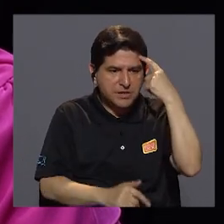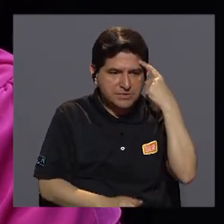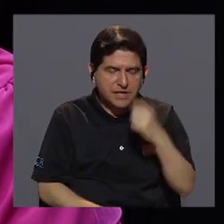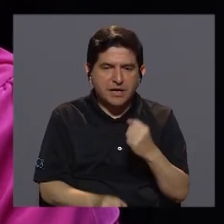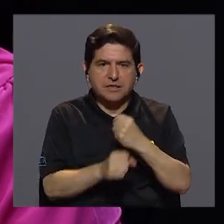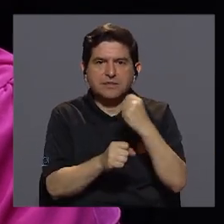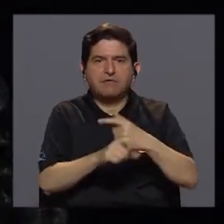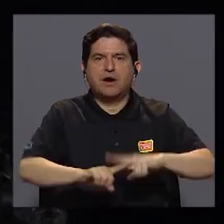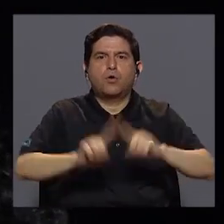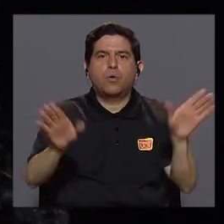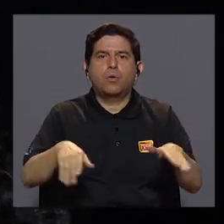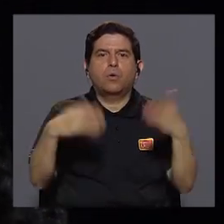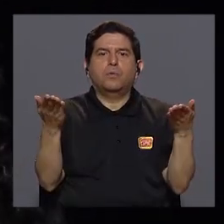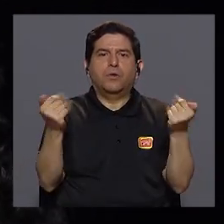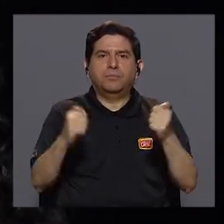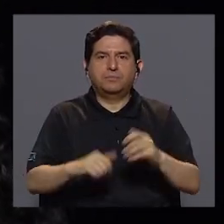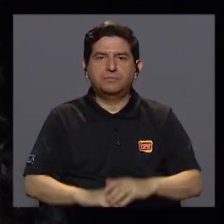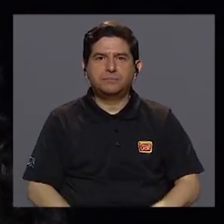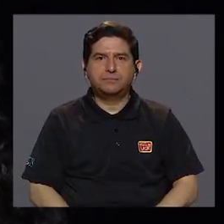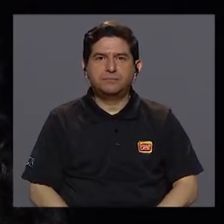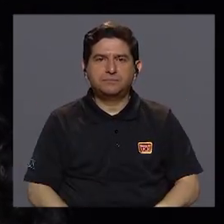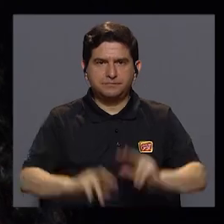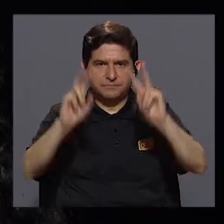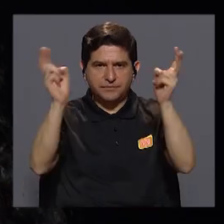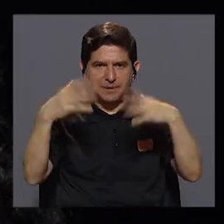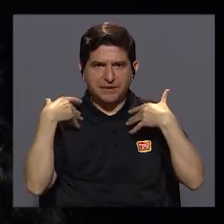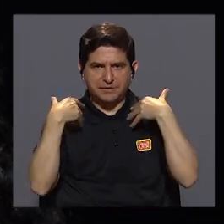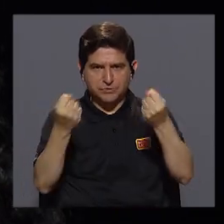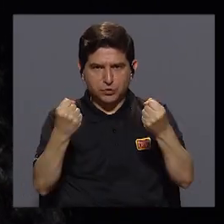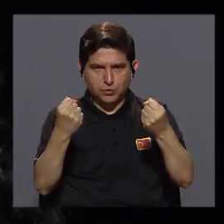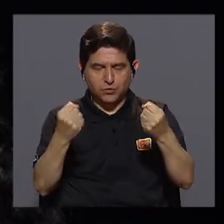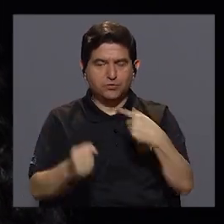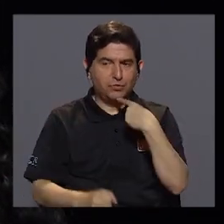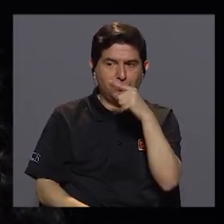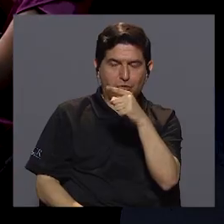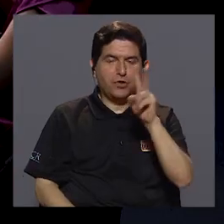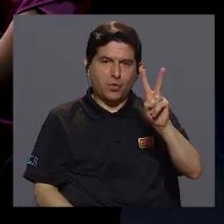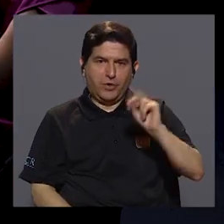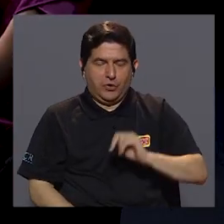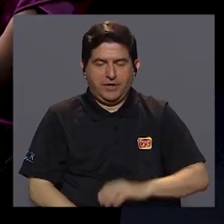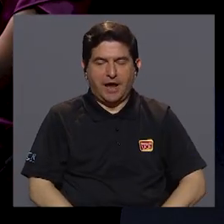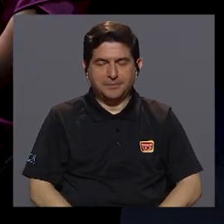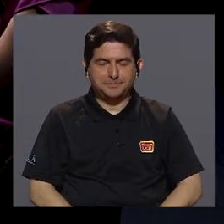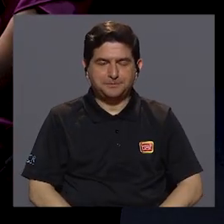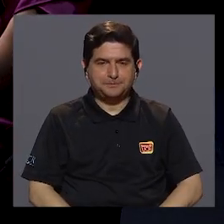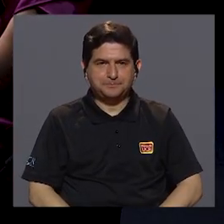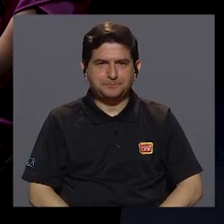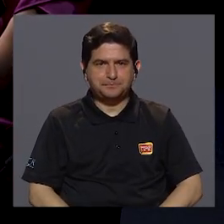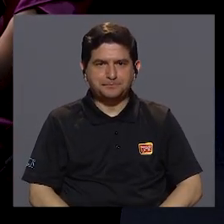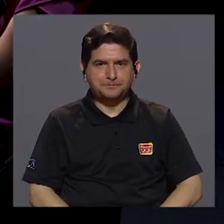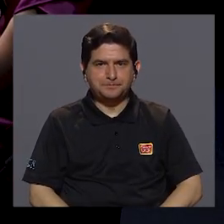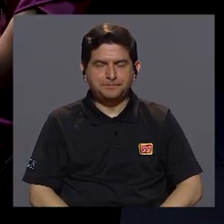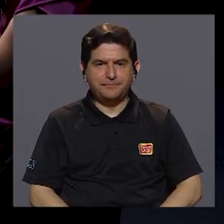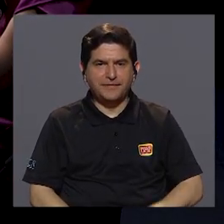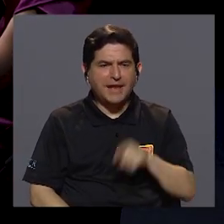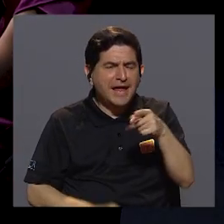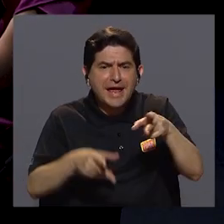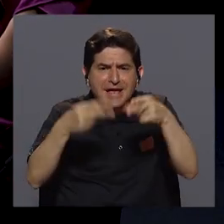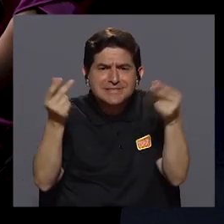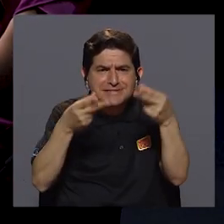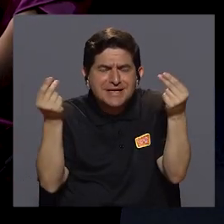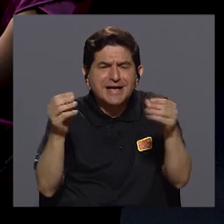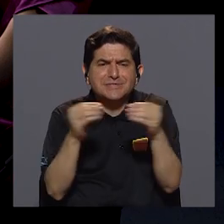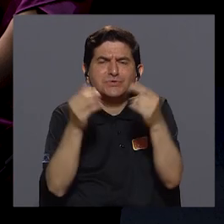hacer las cosas diferente. Entonces, por ejemplo, en materia de salud, ya Verónica lo ha mencionado, cómo hacer ese